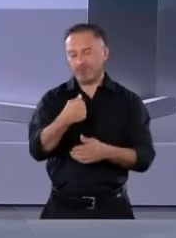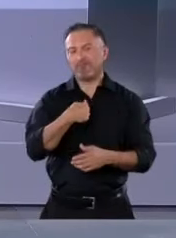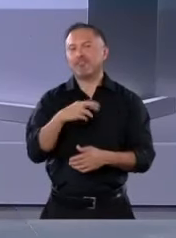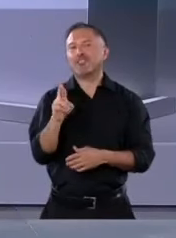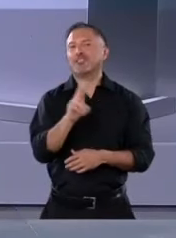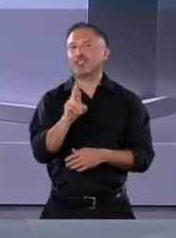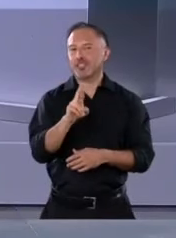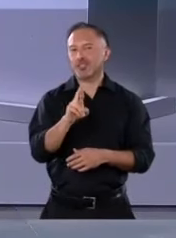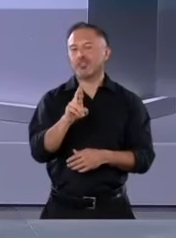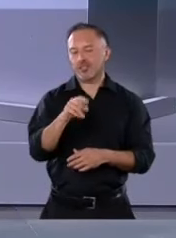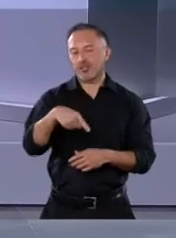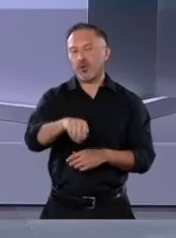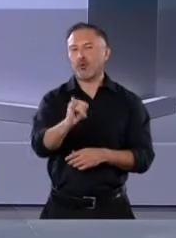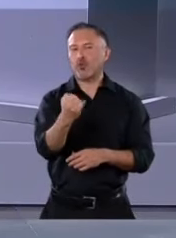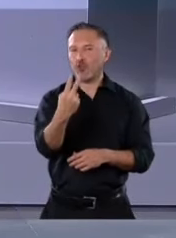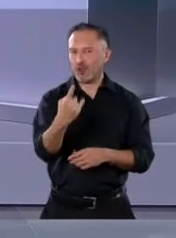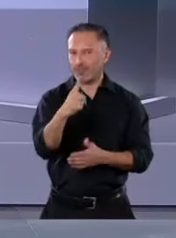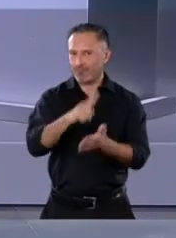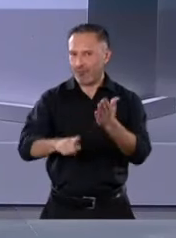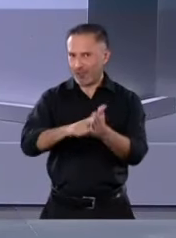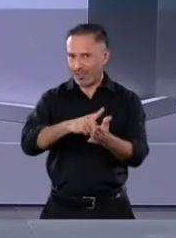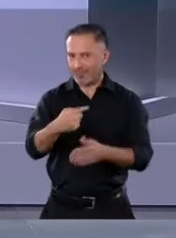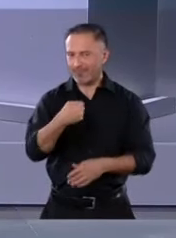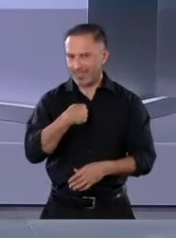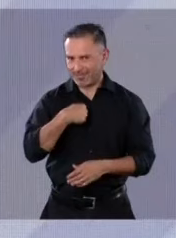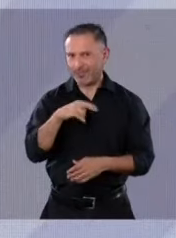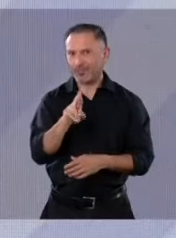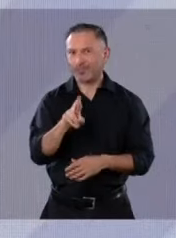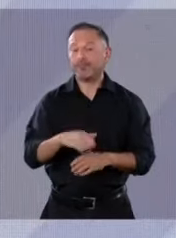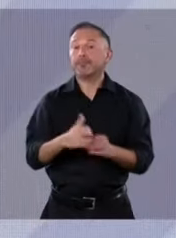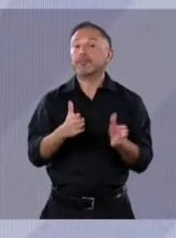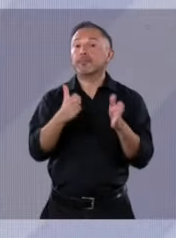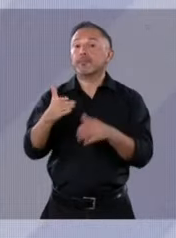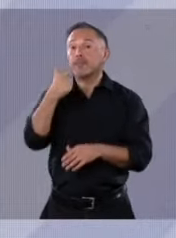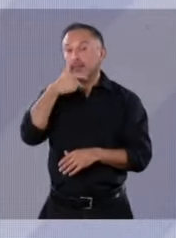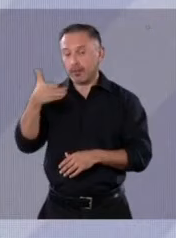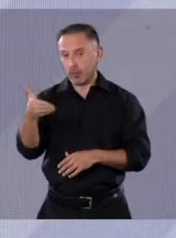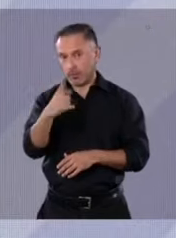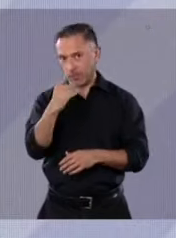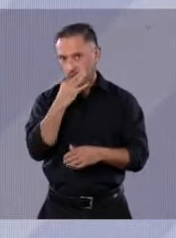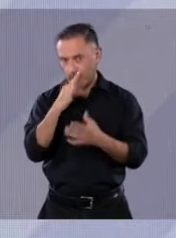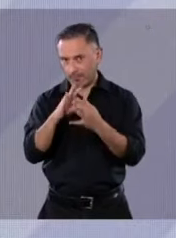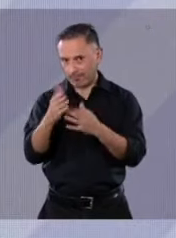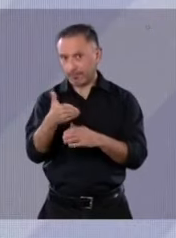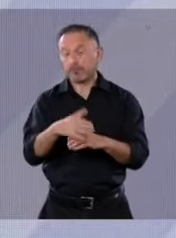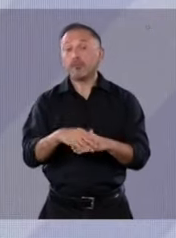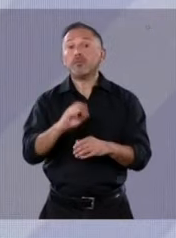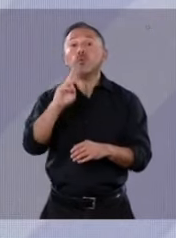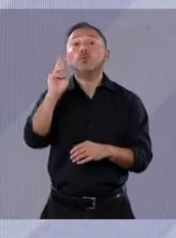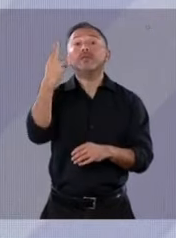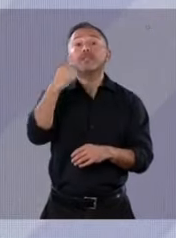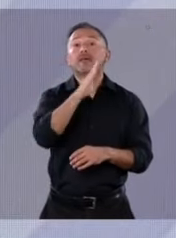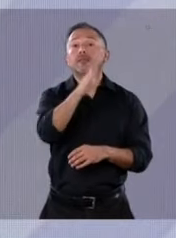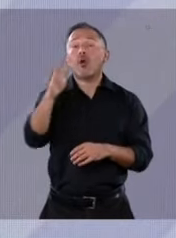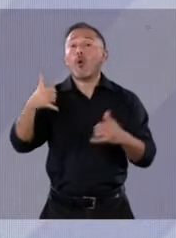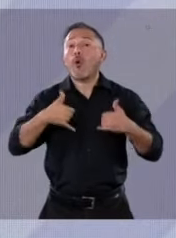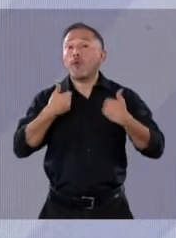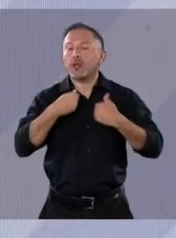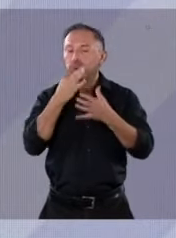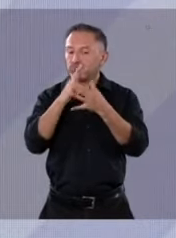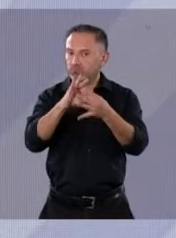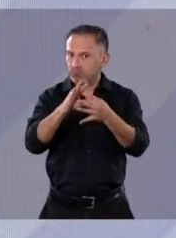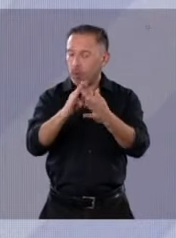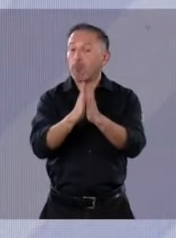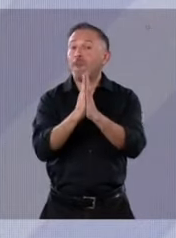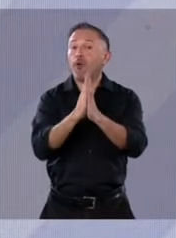El candidato Jorge Maínez, es momento de su mensaje final, tiene un minuto. En las universidades les he dicho a los jóvenes que deben de votar este 2 de junio para que nadie decida